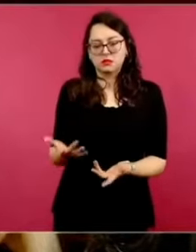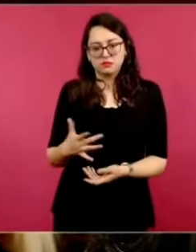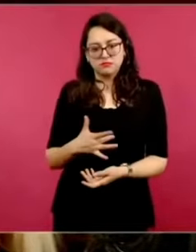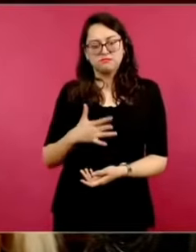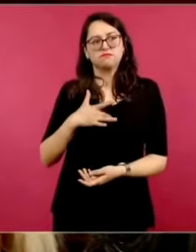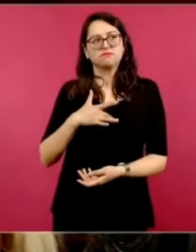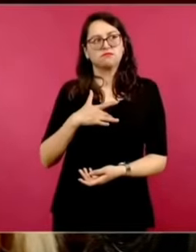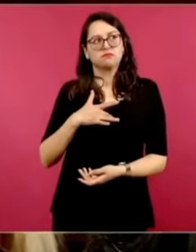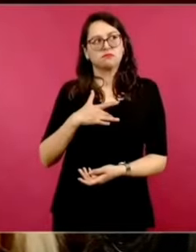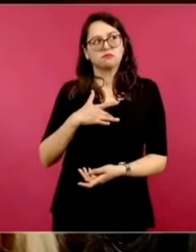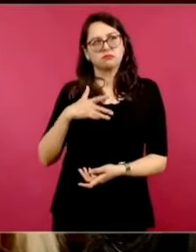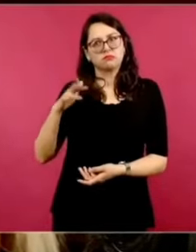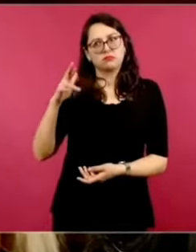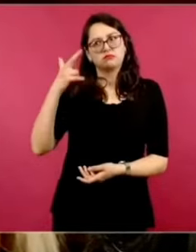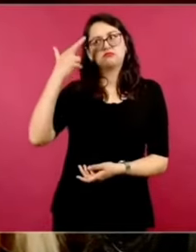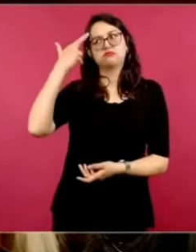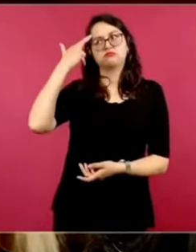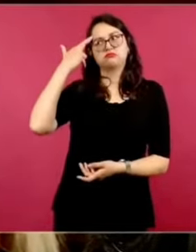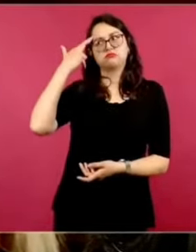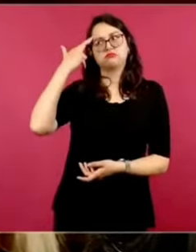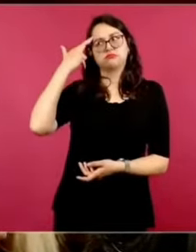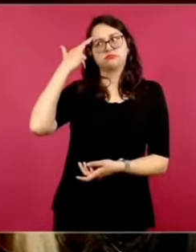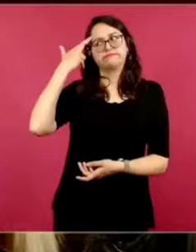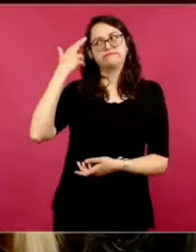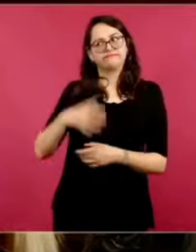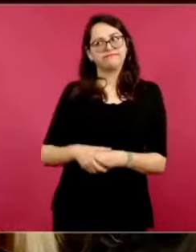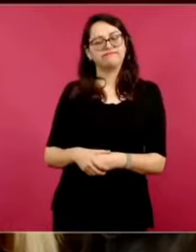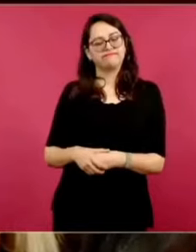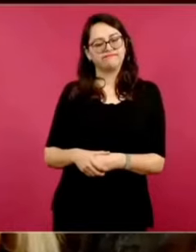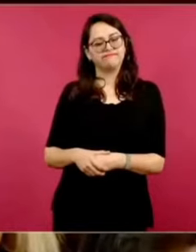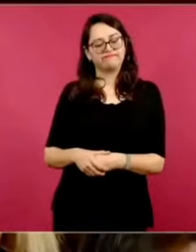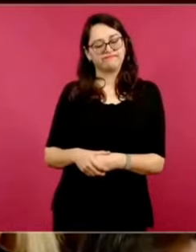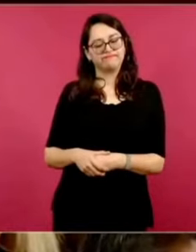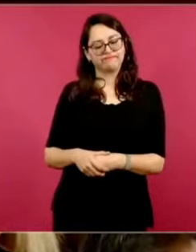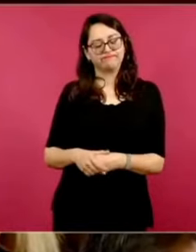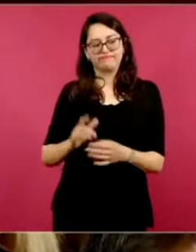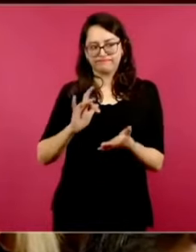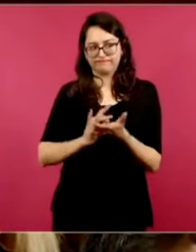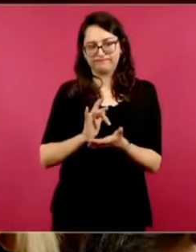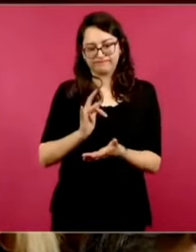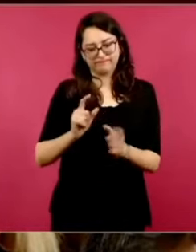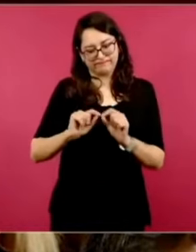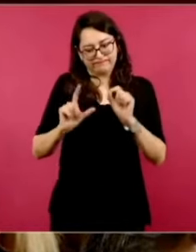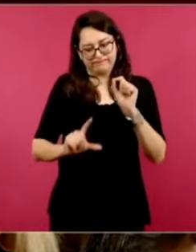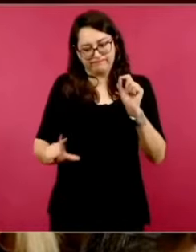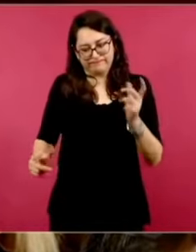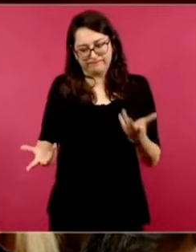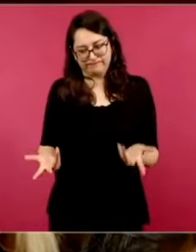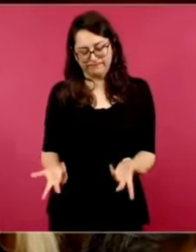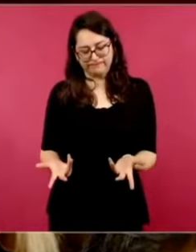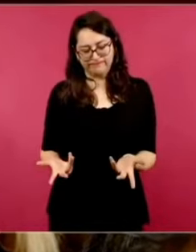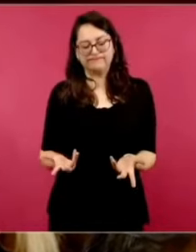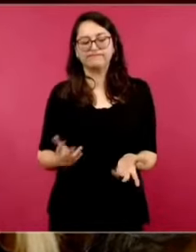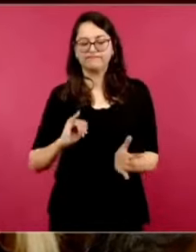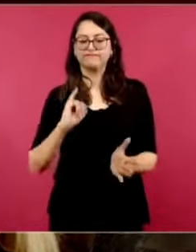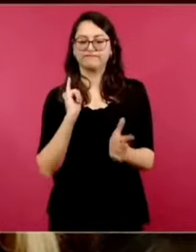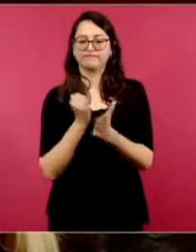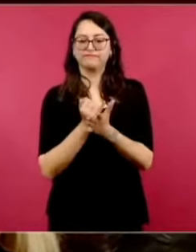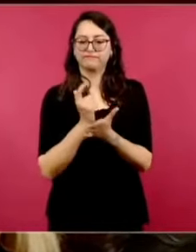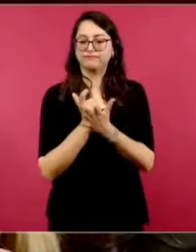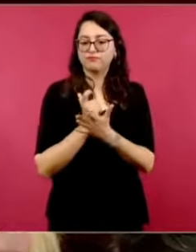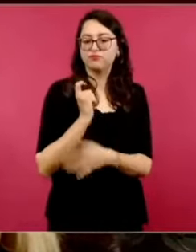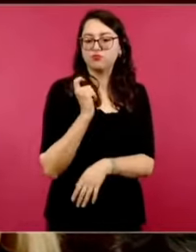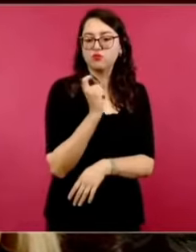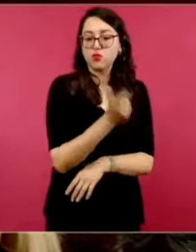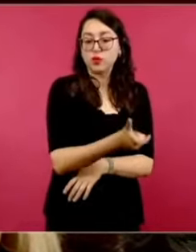probablemente a este tema. Es curioso y esta va la pregunta porque hace un momento,